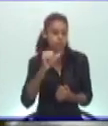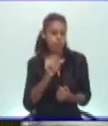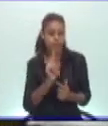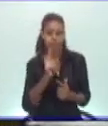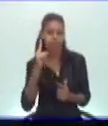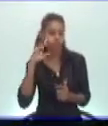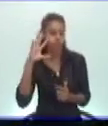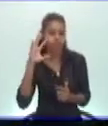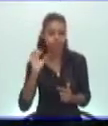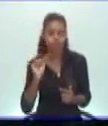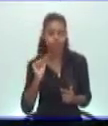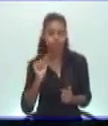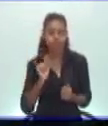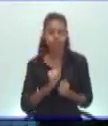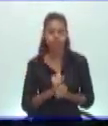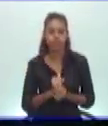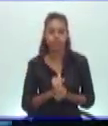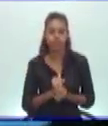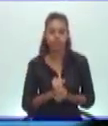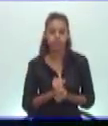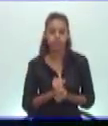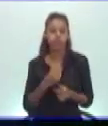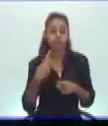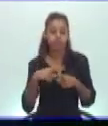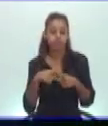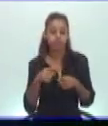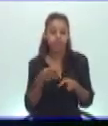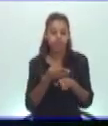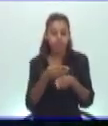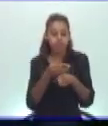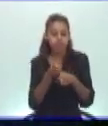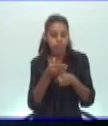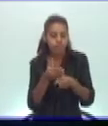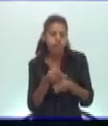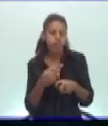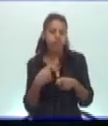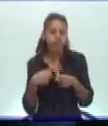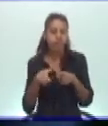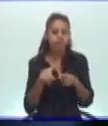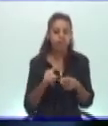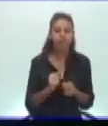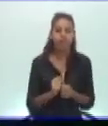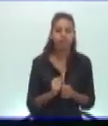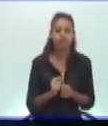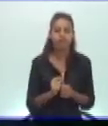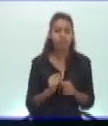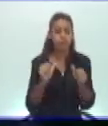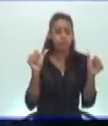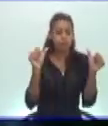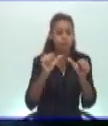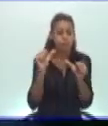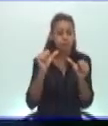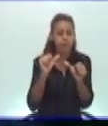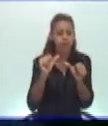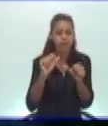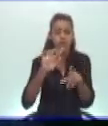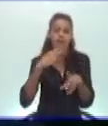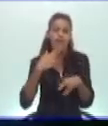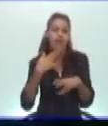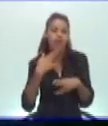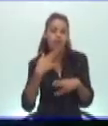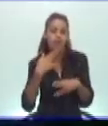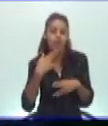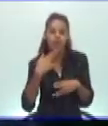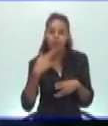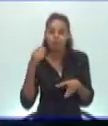deshonesto. Y por lo tanto vienen comportamientos que pueden llegar a ser tan catastróficos como una violación